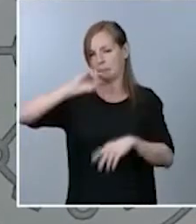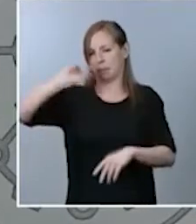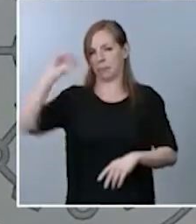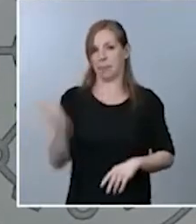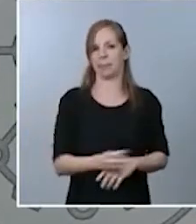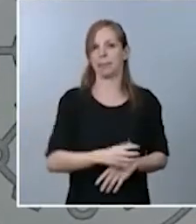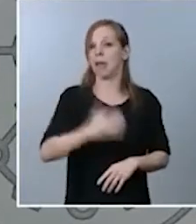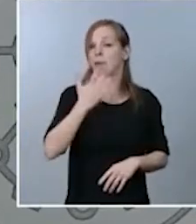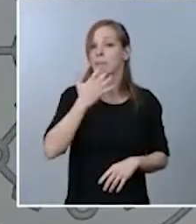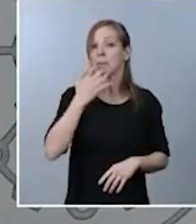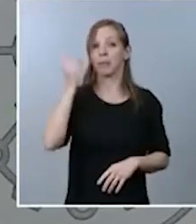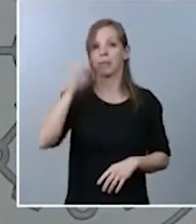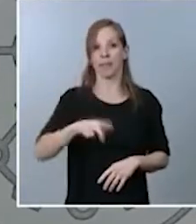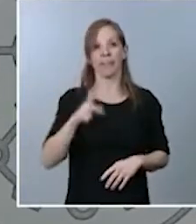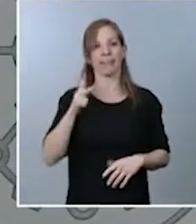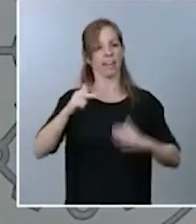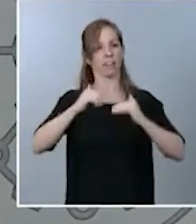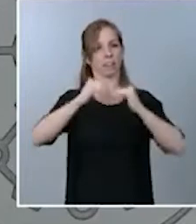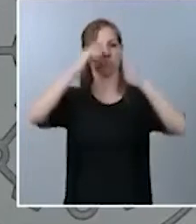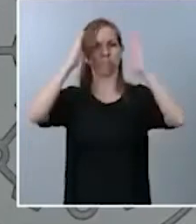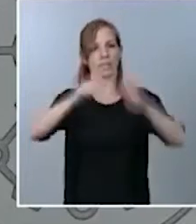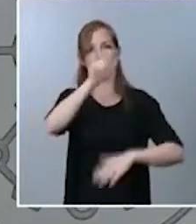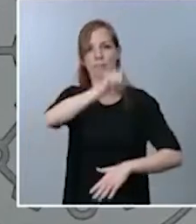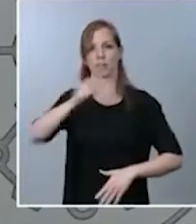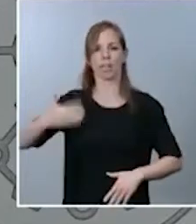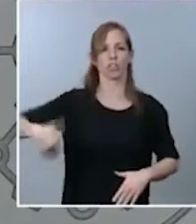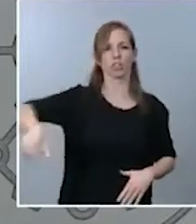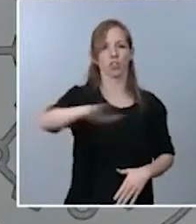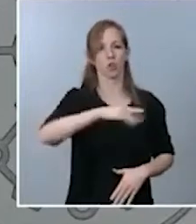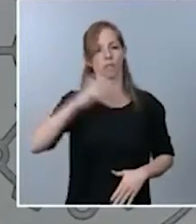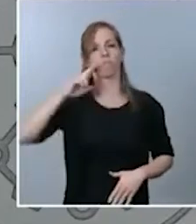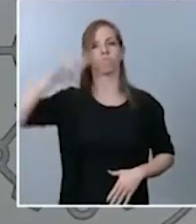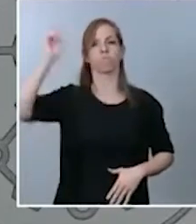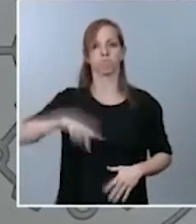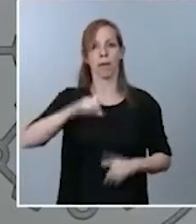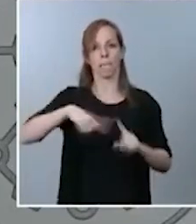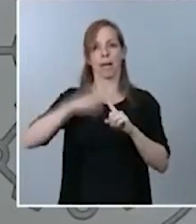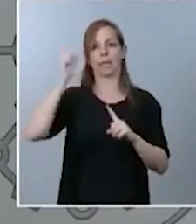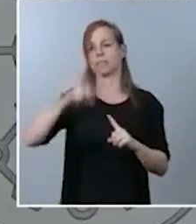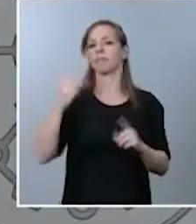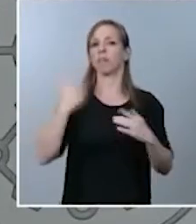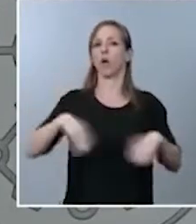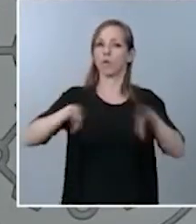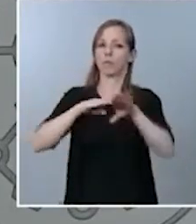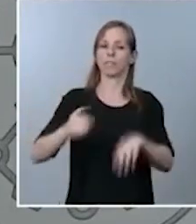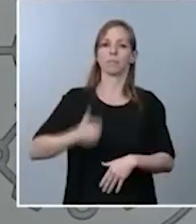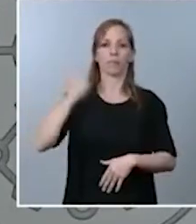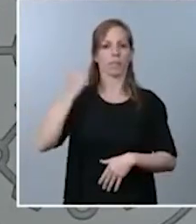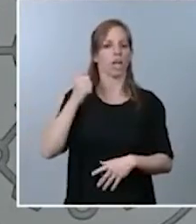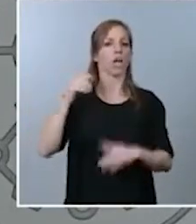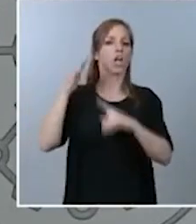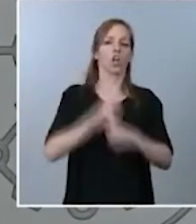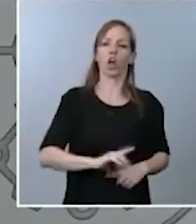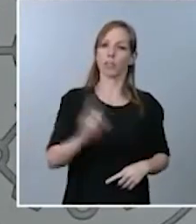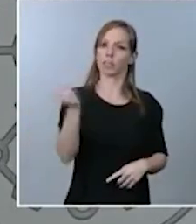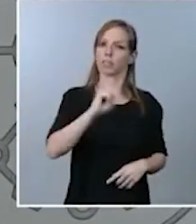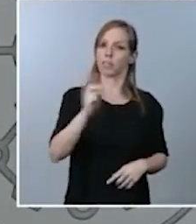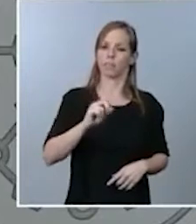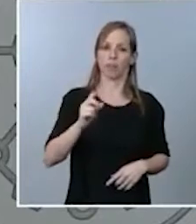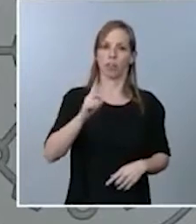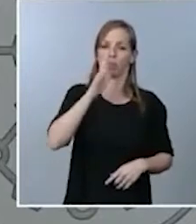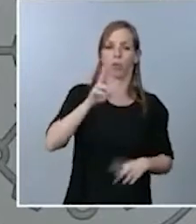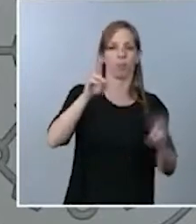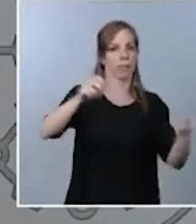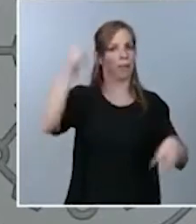derecho a la vivienda para todas las personas o el derecho a la igualdad de oportunidades y la no discriminación por razón de sexo o